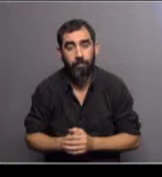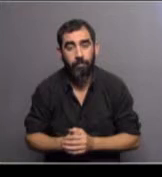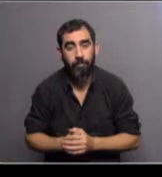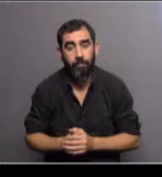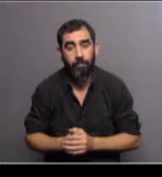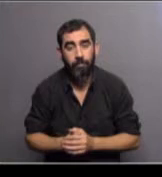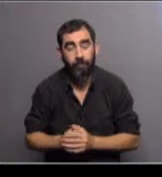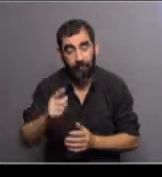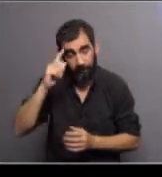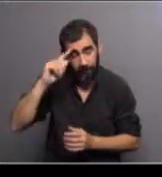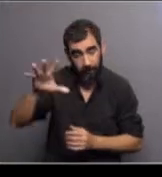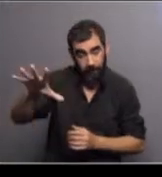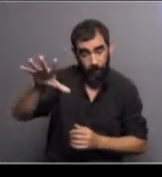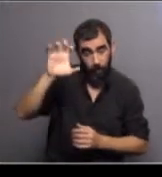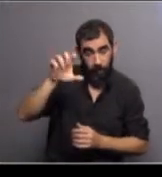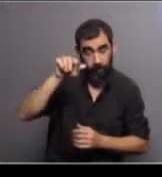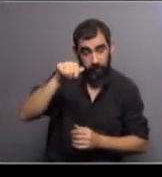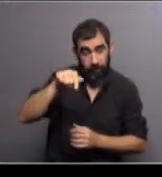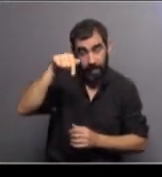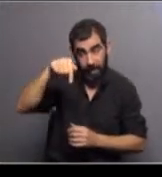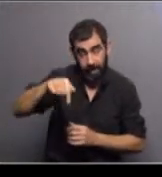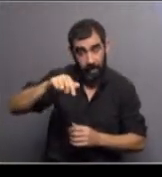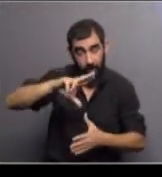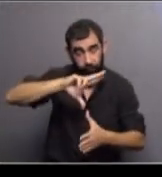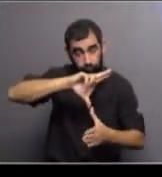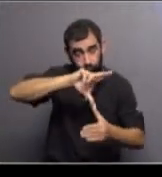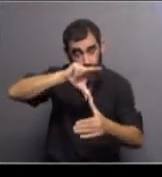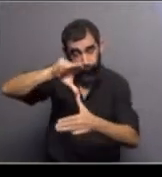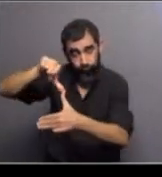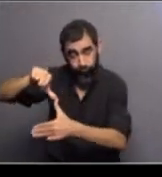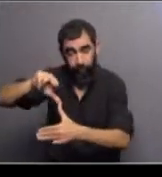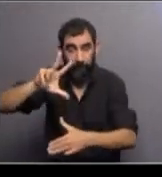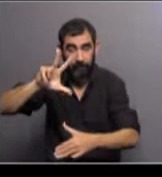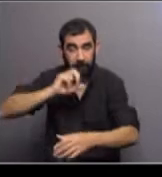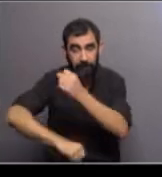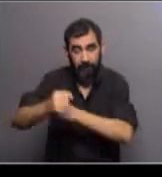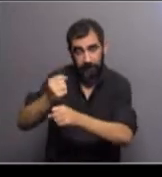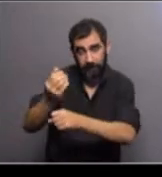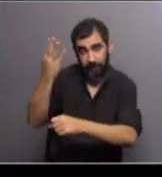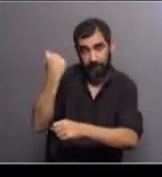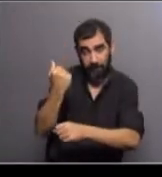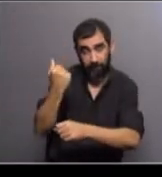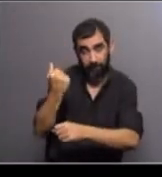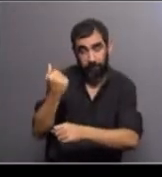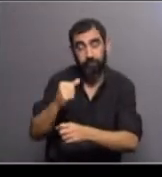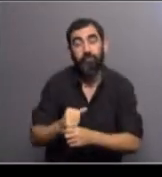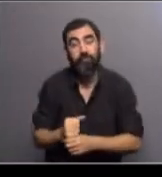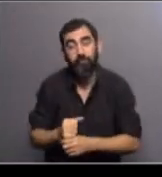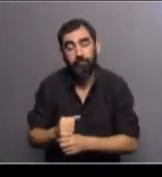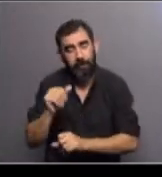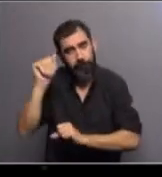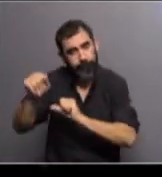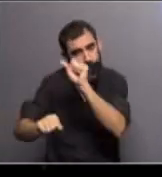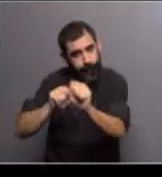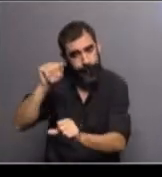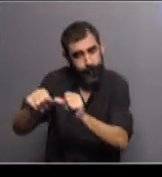Debemos recordar que aquí hubo un huracán hace tres años que ciertamente dañó